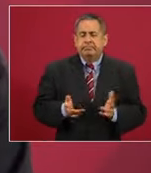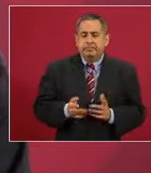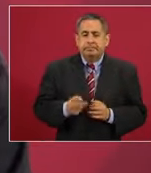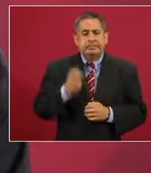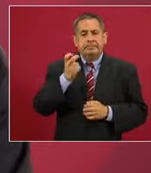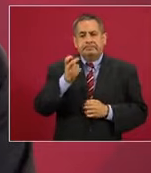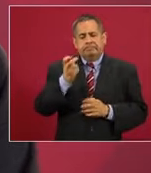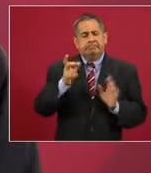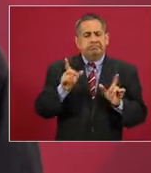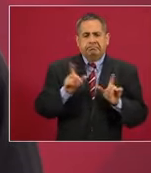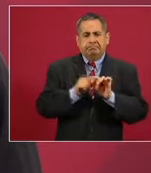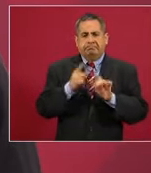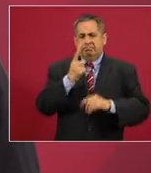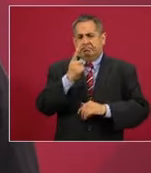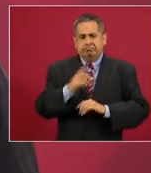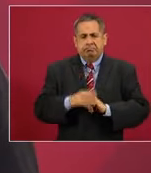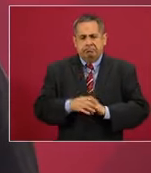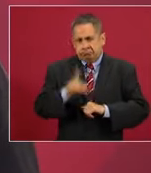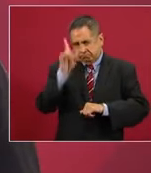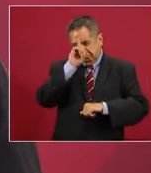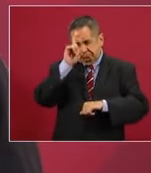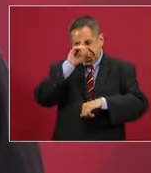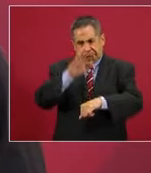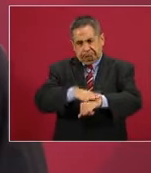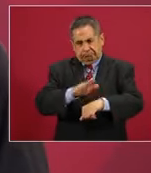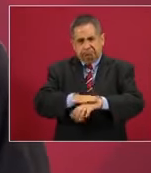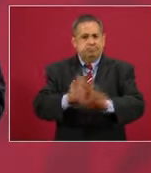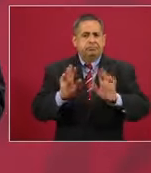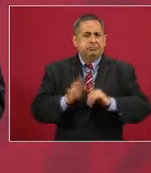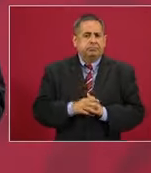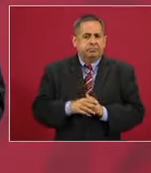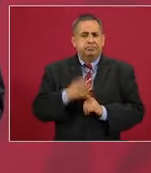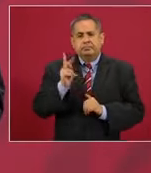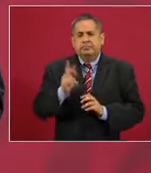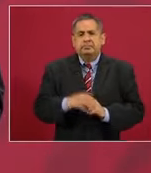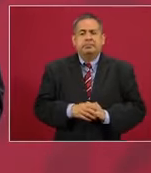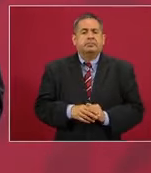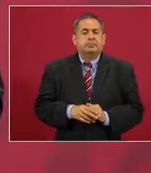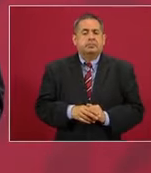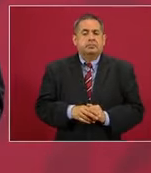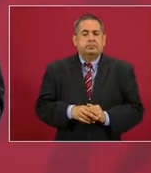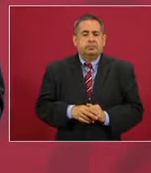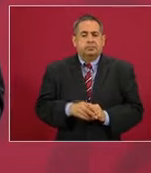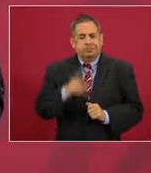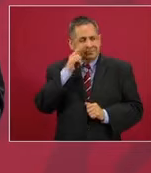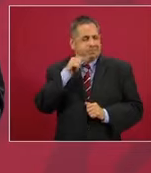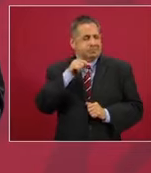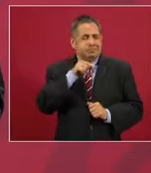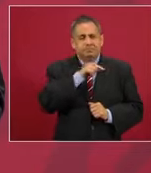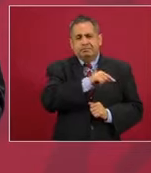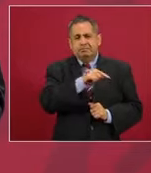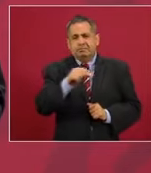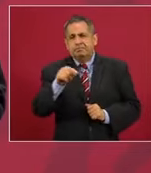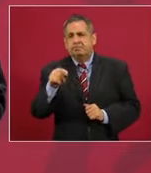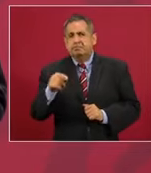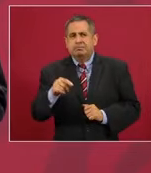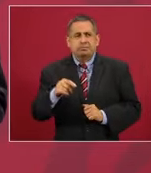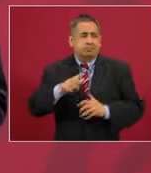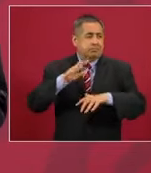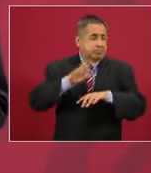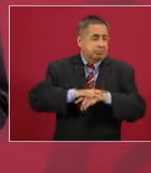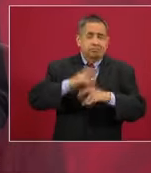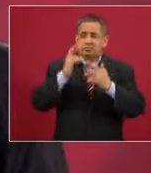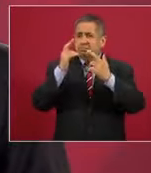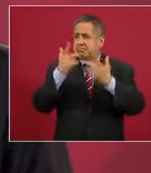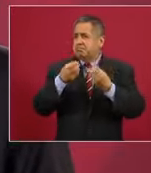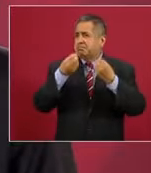eso es lo único que recomendamos. Pero afectaciones mayores